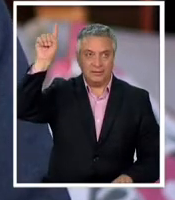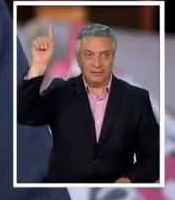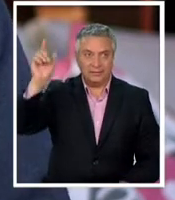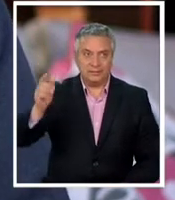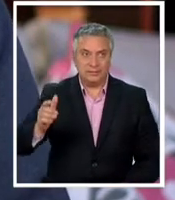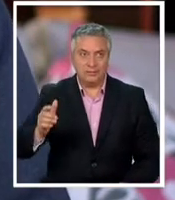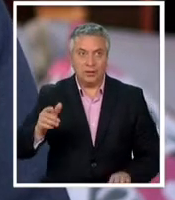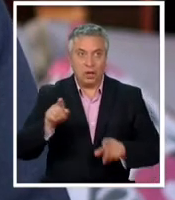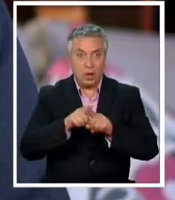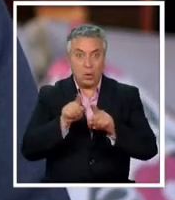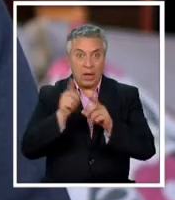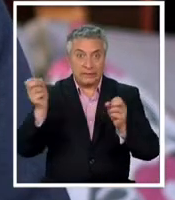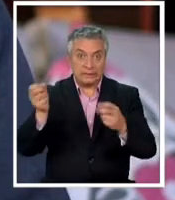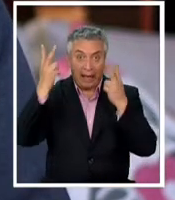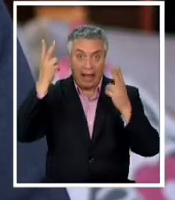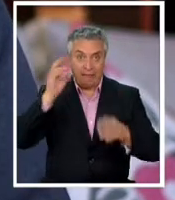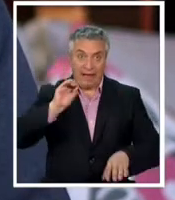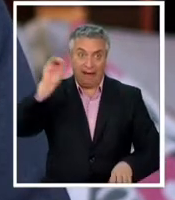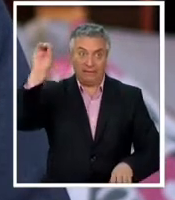para San Carlos